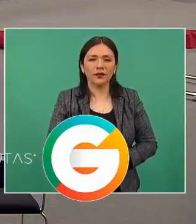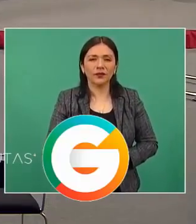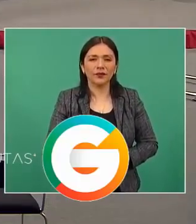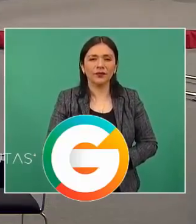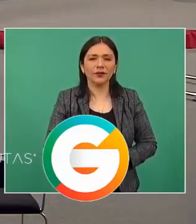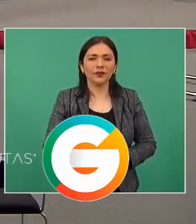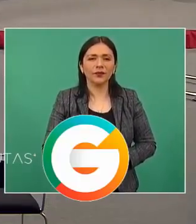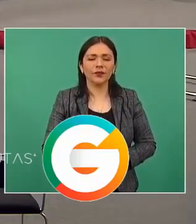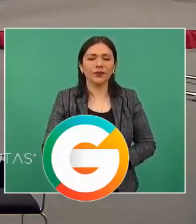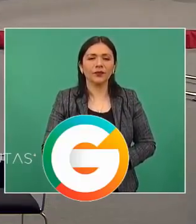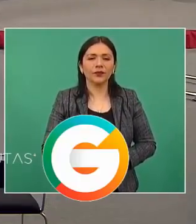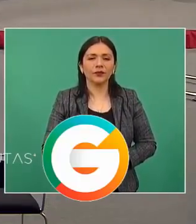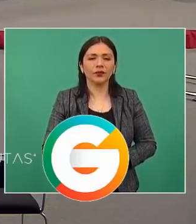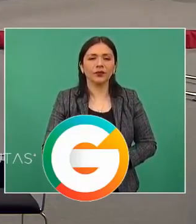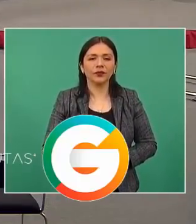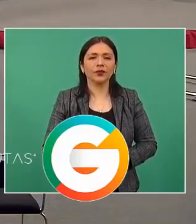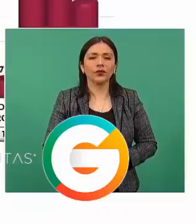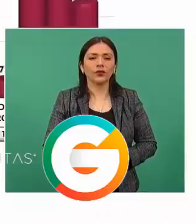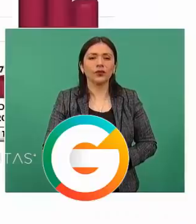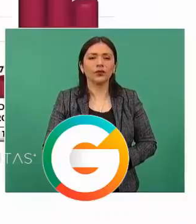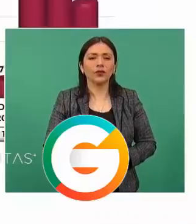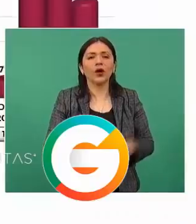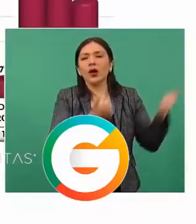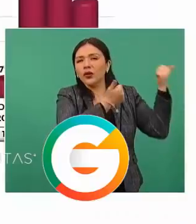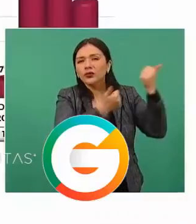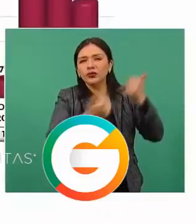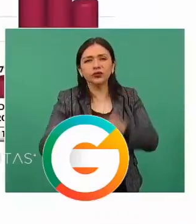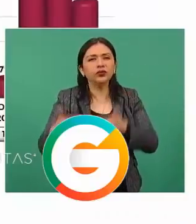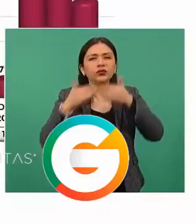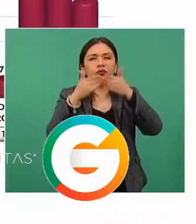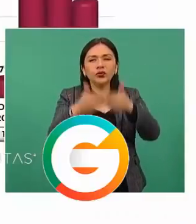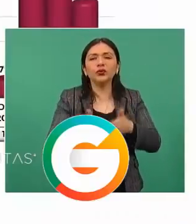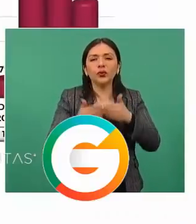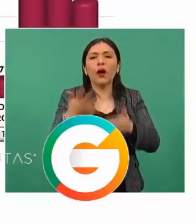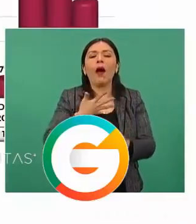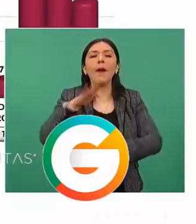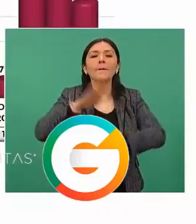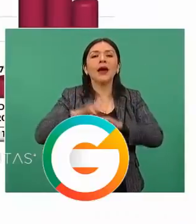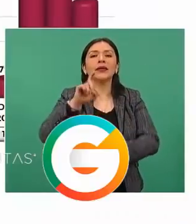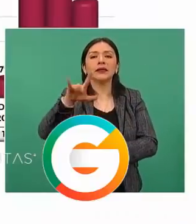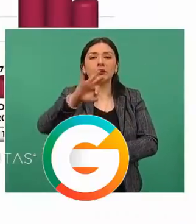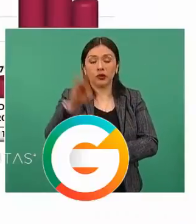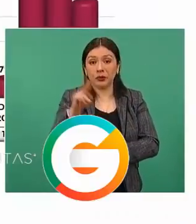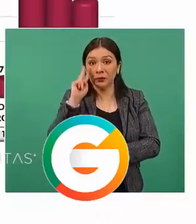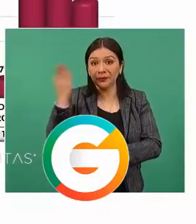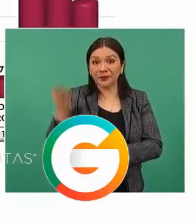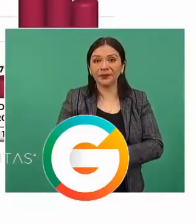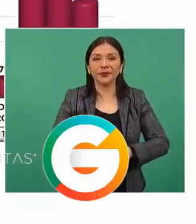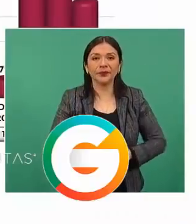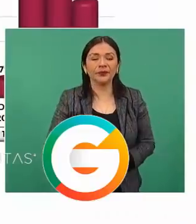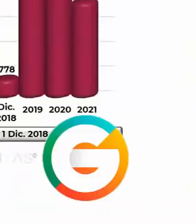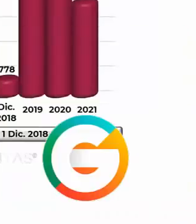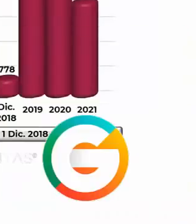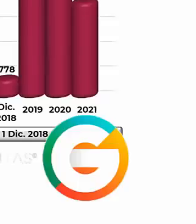En lo que es embarcaciones, 37 por ciento más de embarcaciones aseguradas,